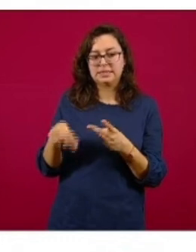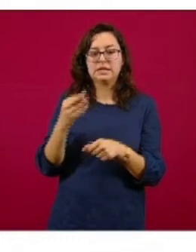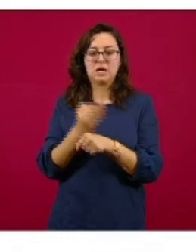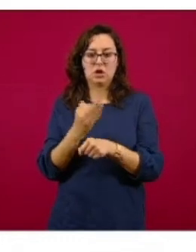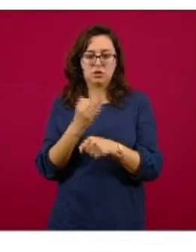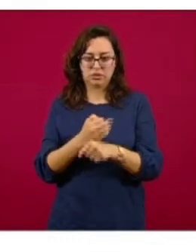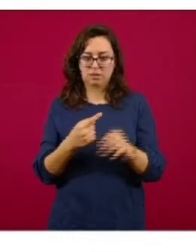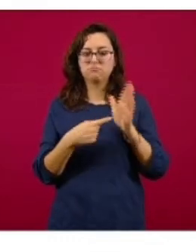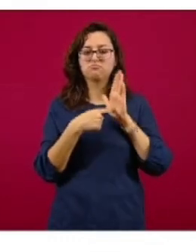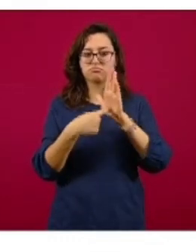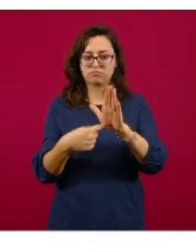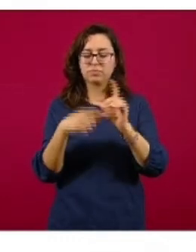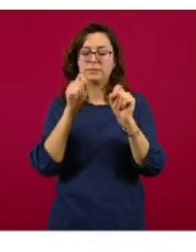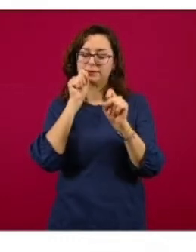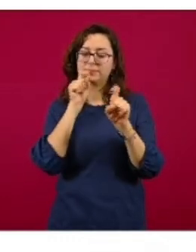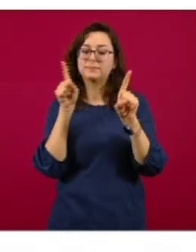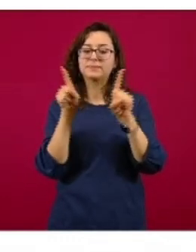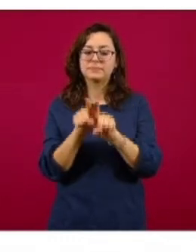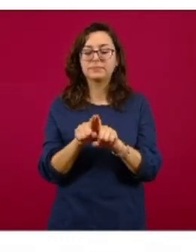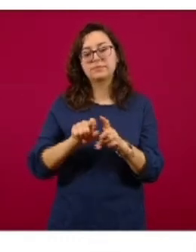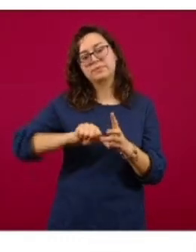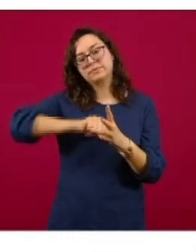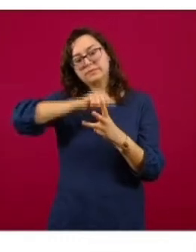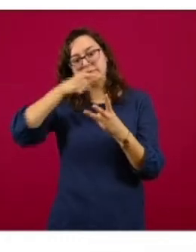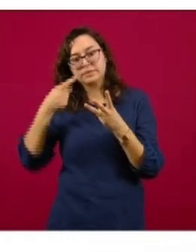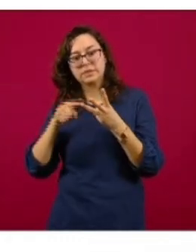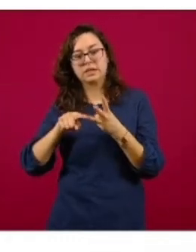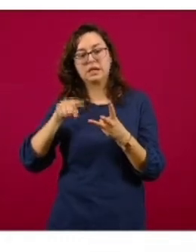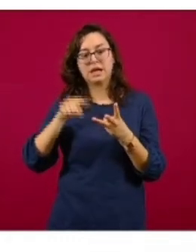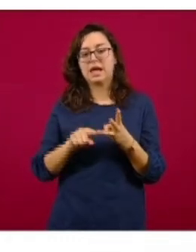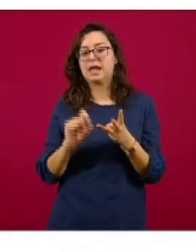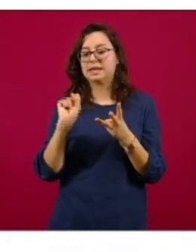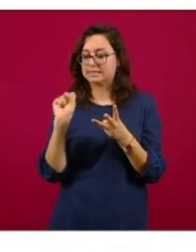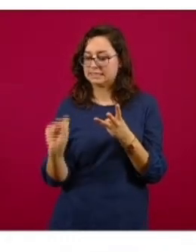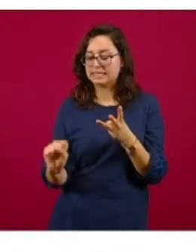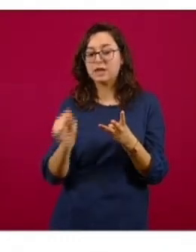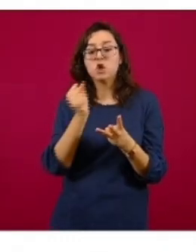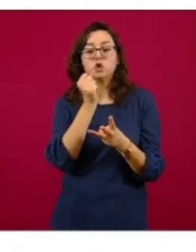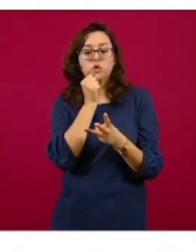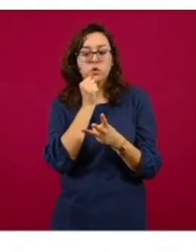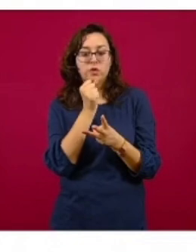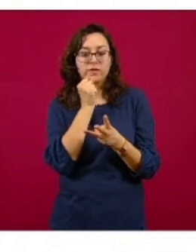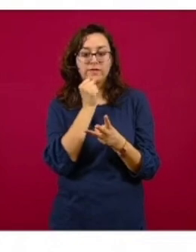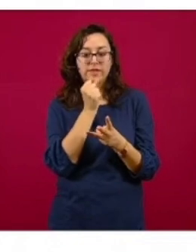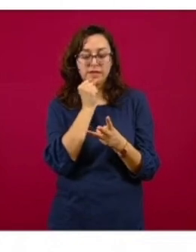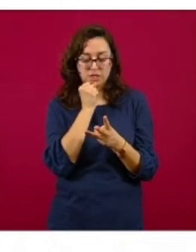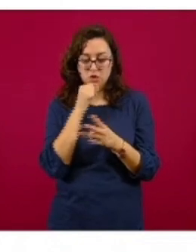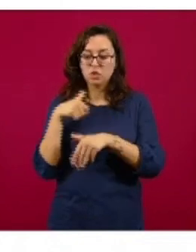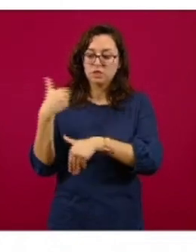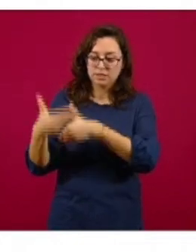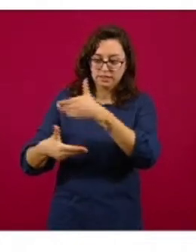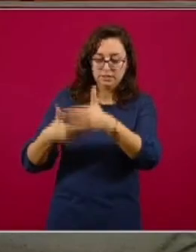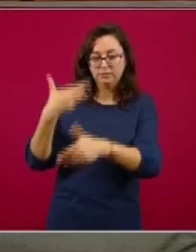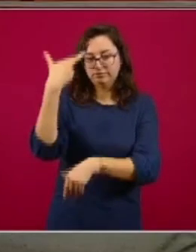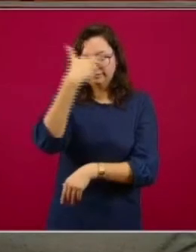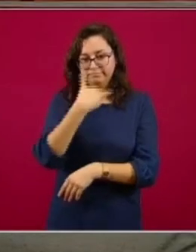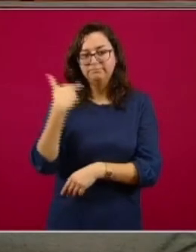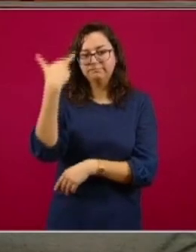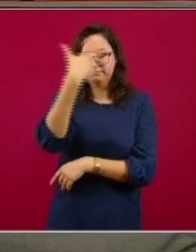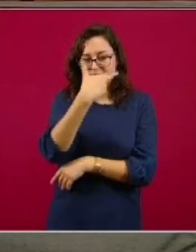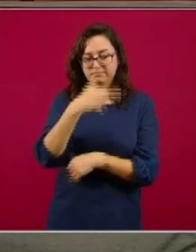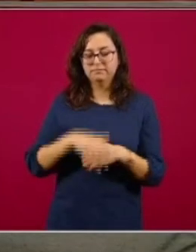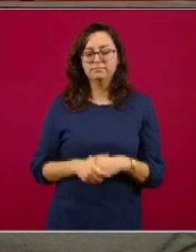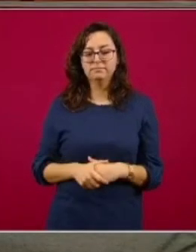presentar los resultados. Y otros a la proteína S, que también vamos a determinar, pero que todavía está en proceso.